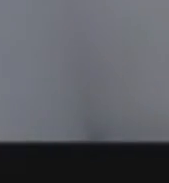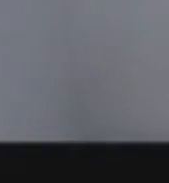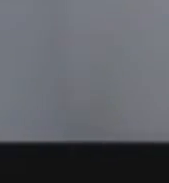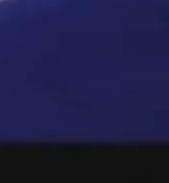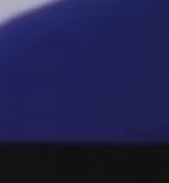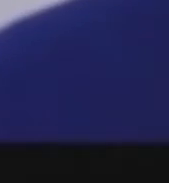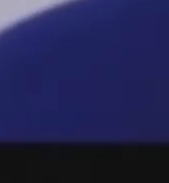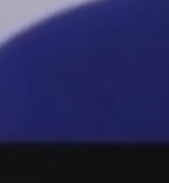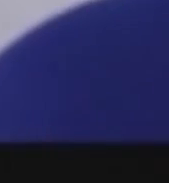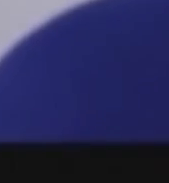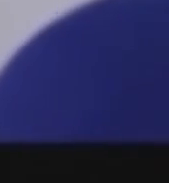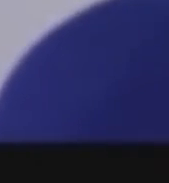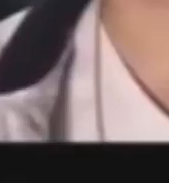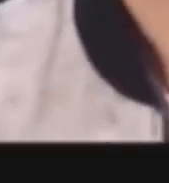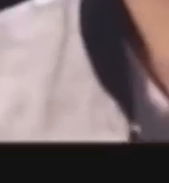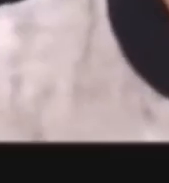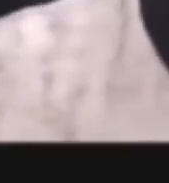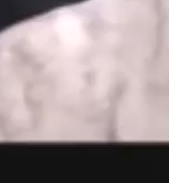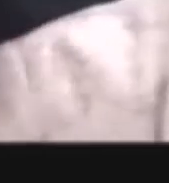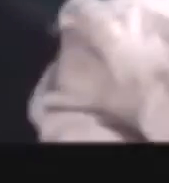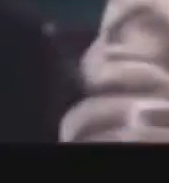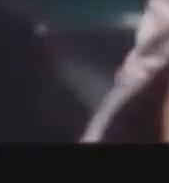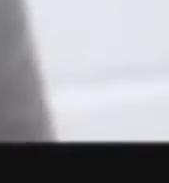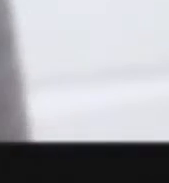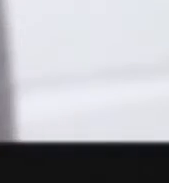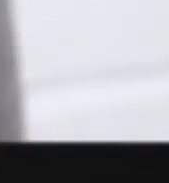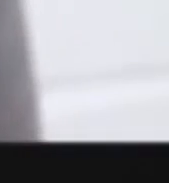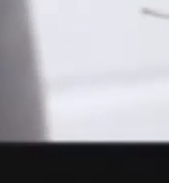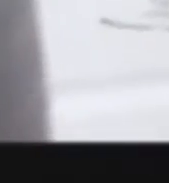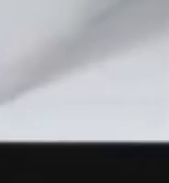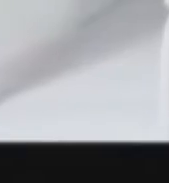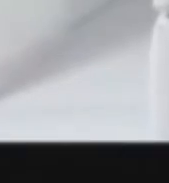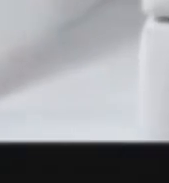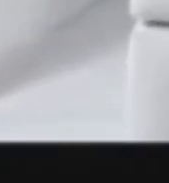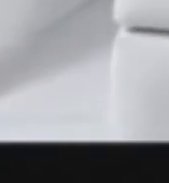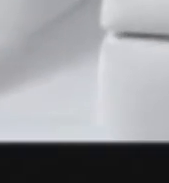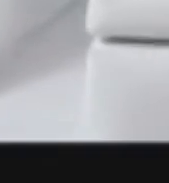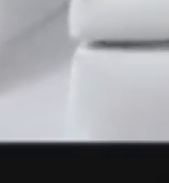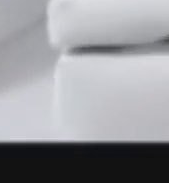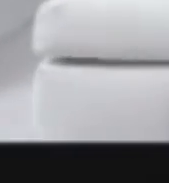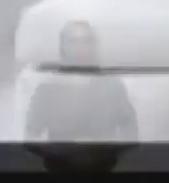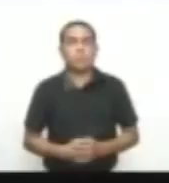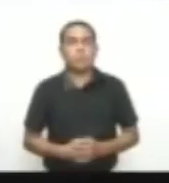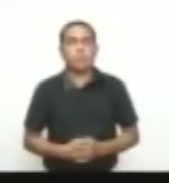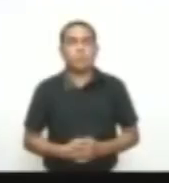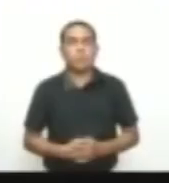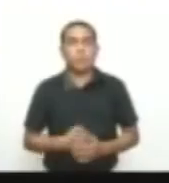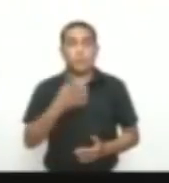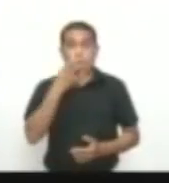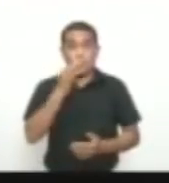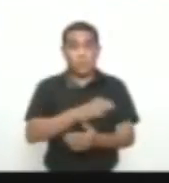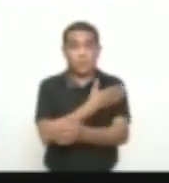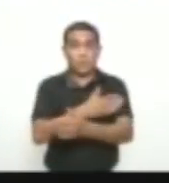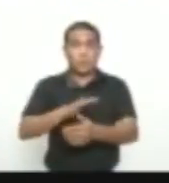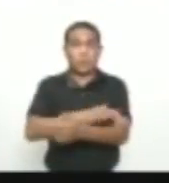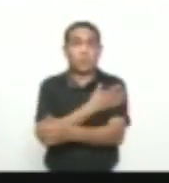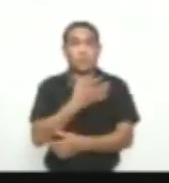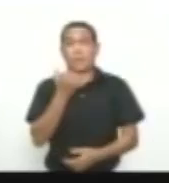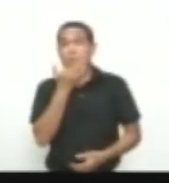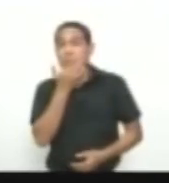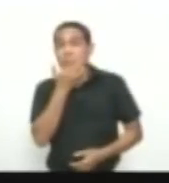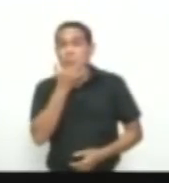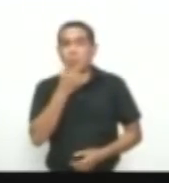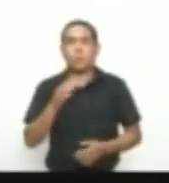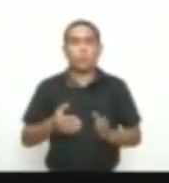cantante Boricua Papi Huilo Lanza su